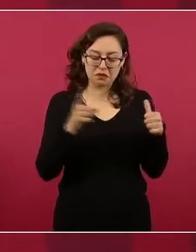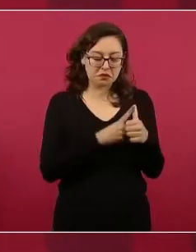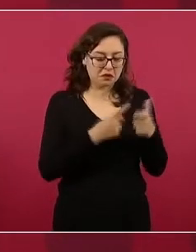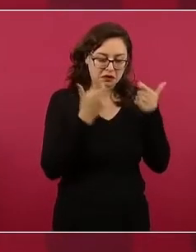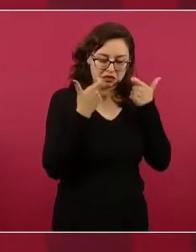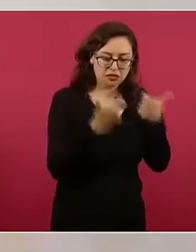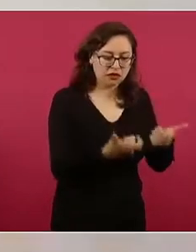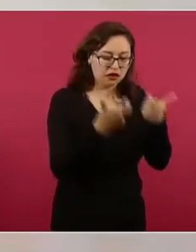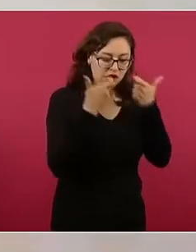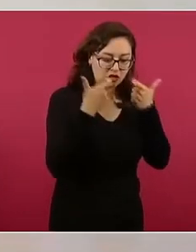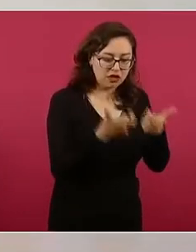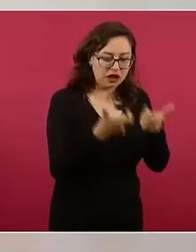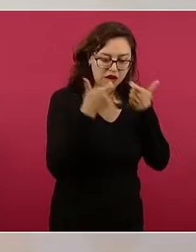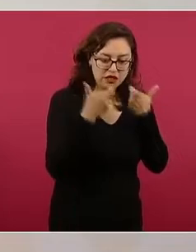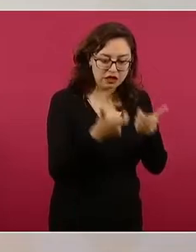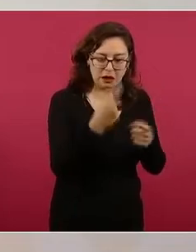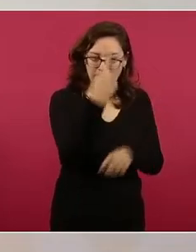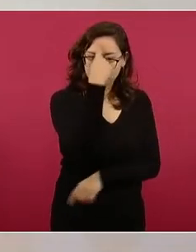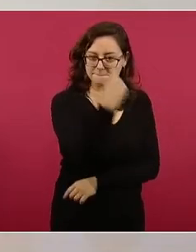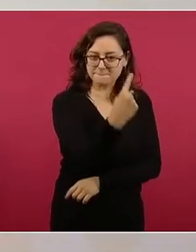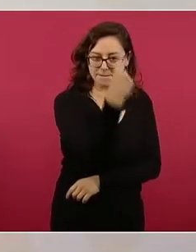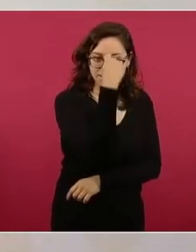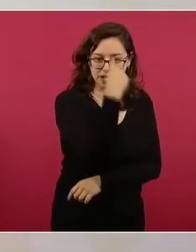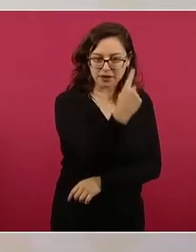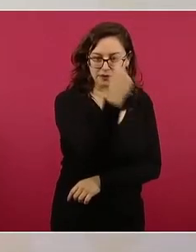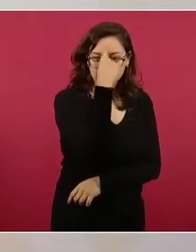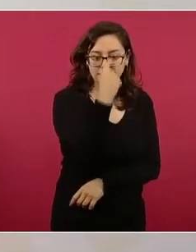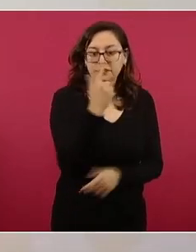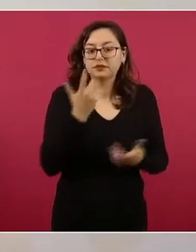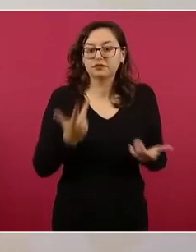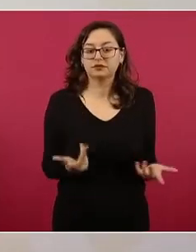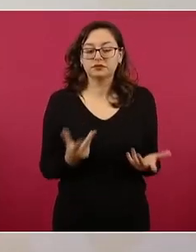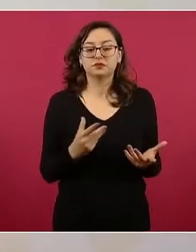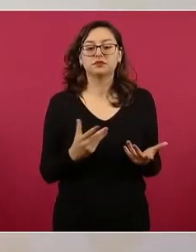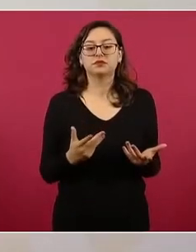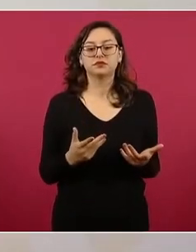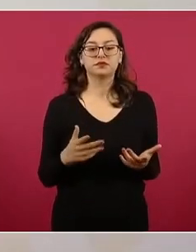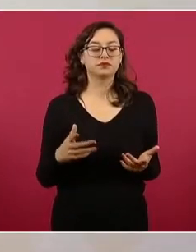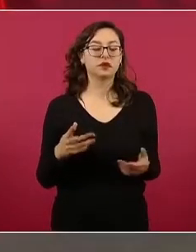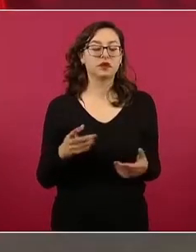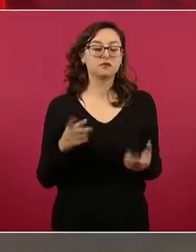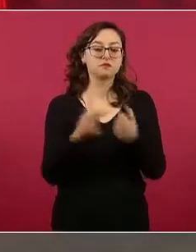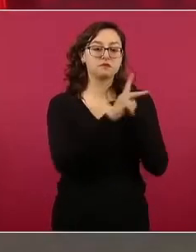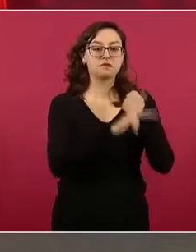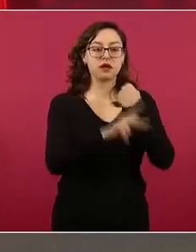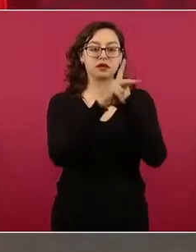y que los países estuviesen manejados por tecnócratas,